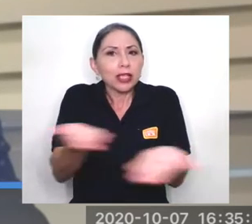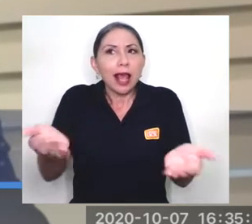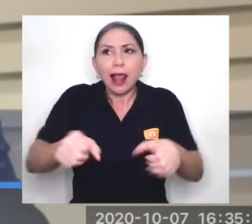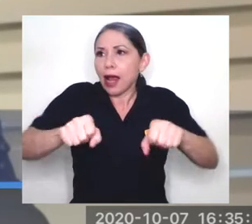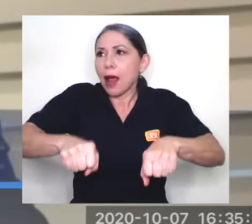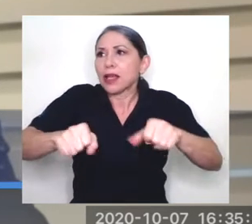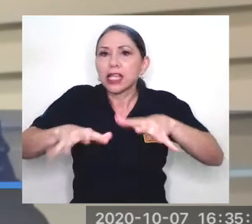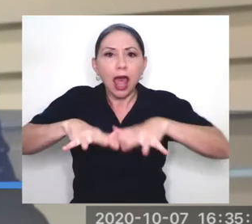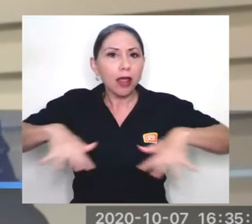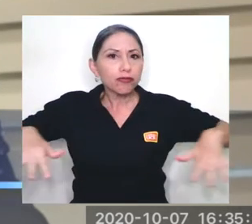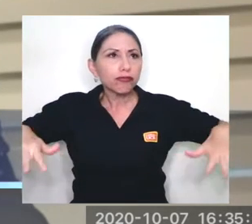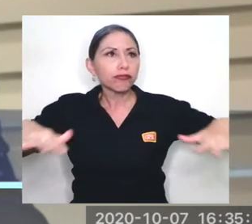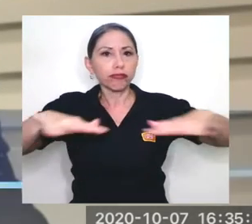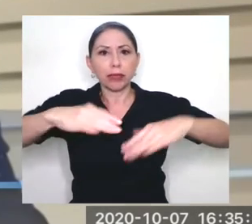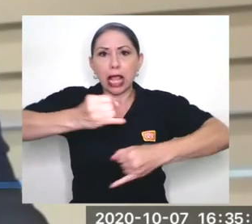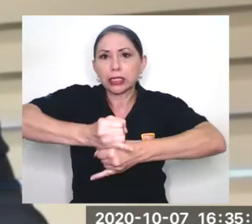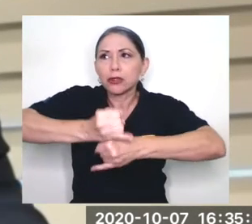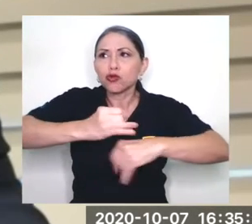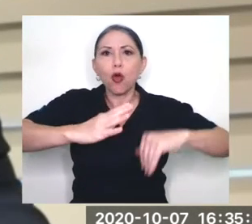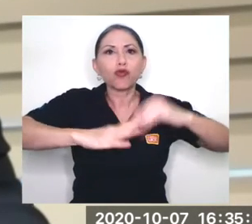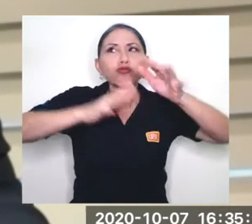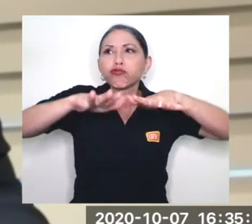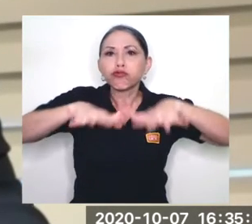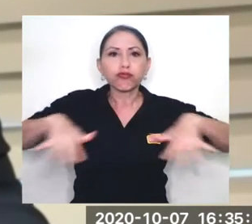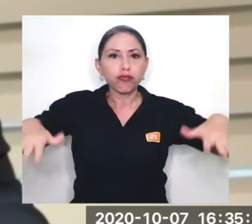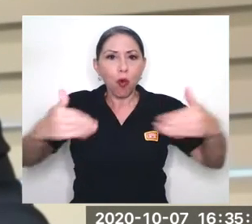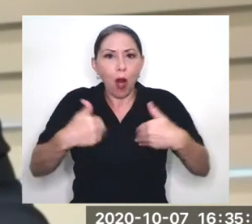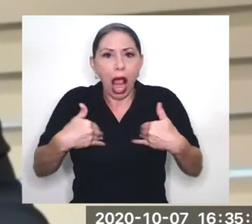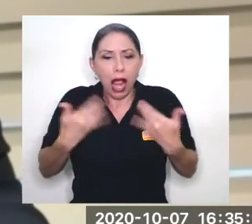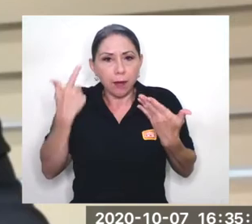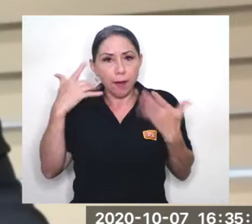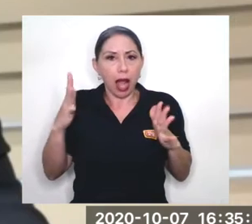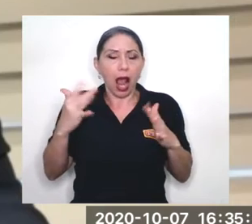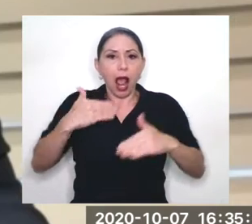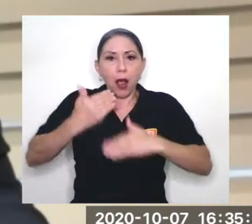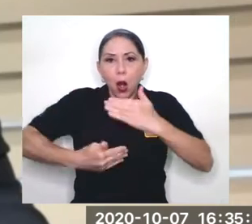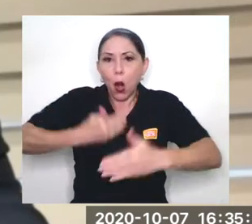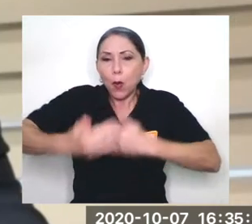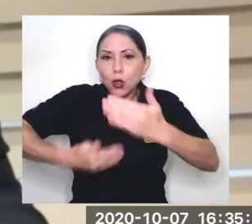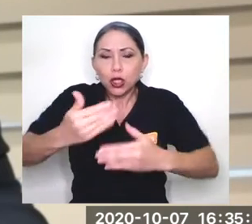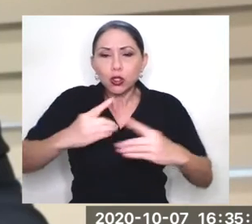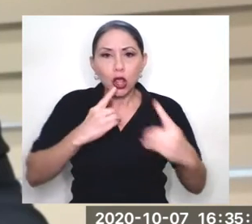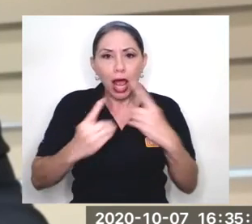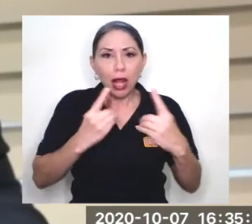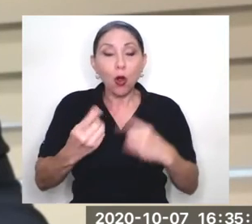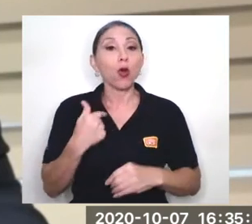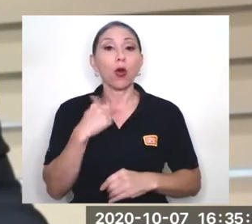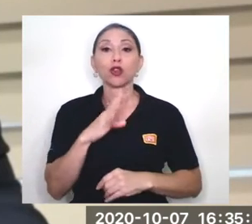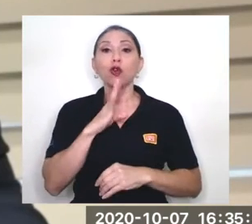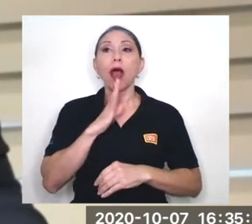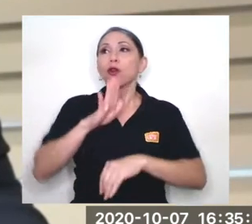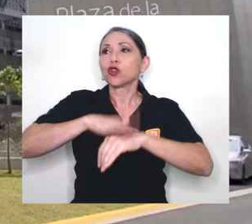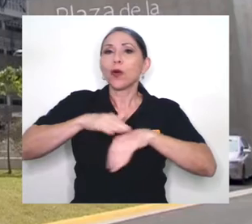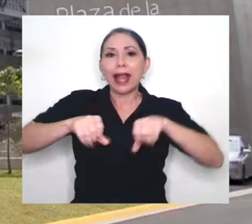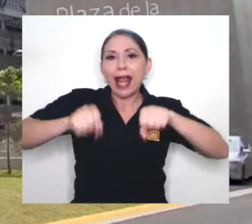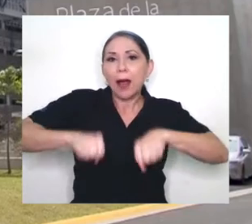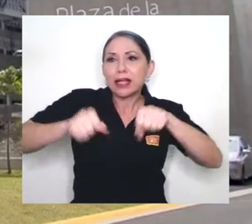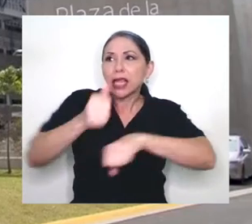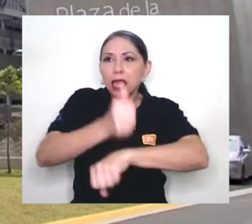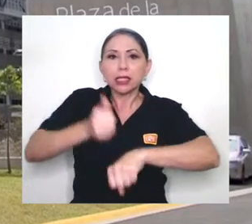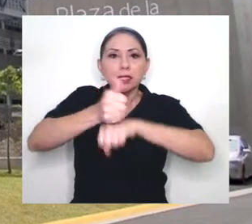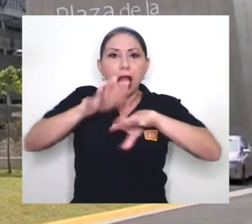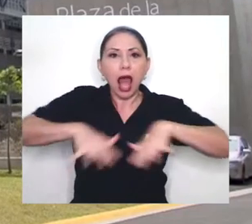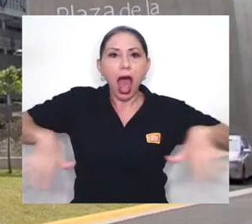instalada institucional para este proceso de diálogo. Y cuando hablo de capacidad instalada institucional, me